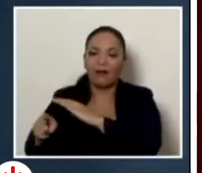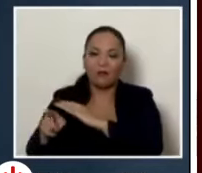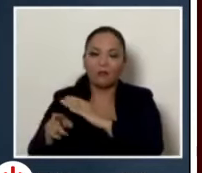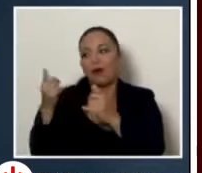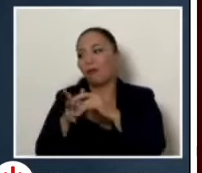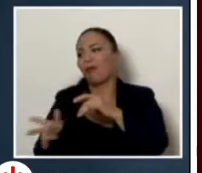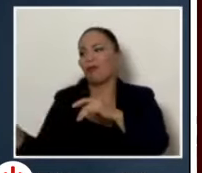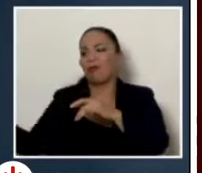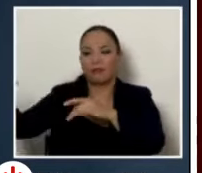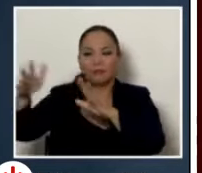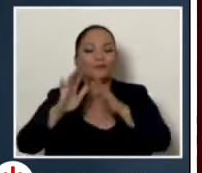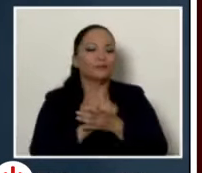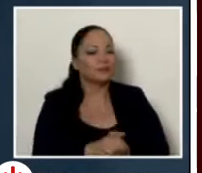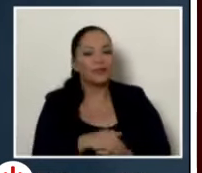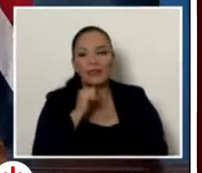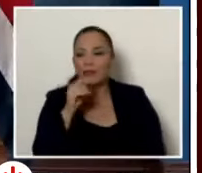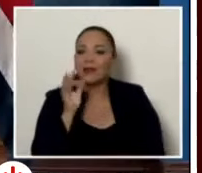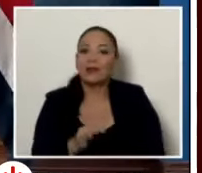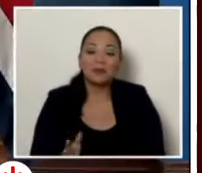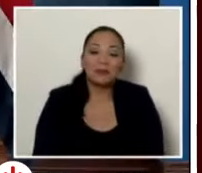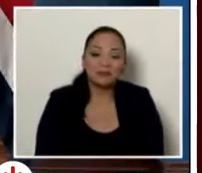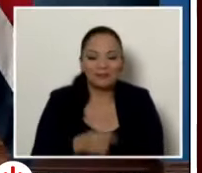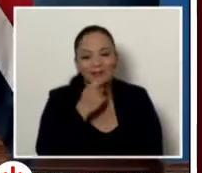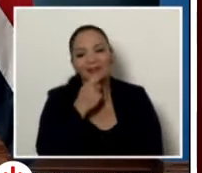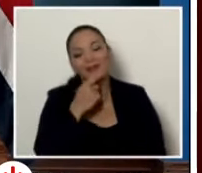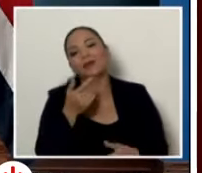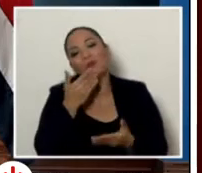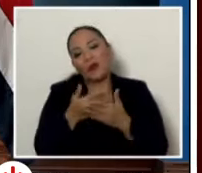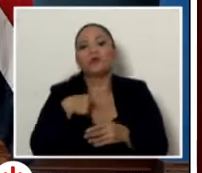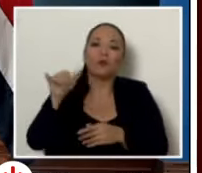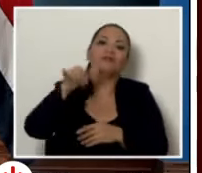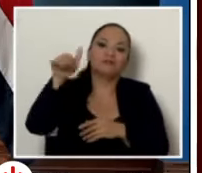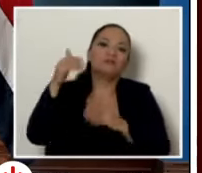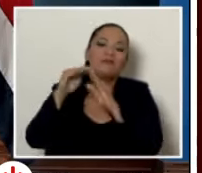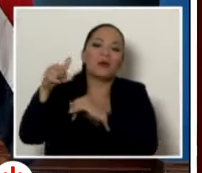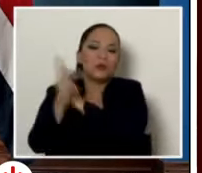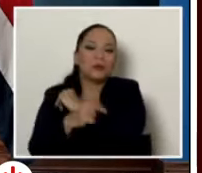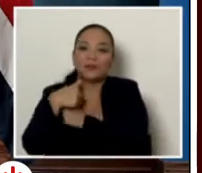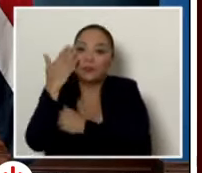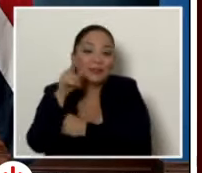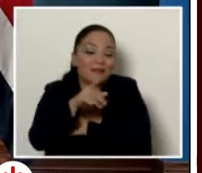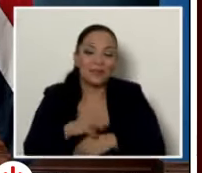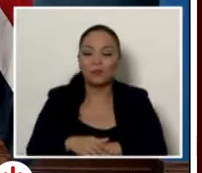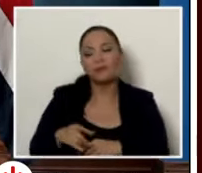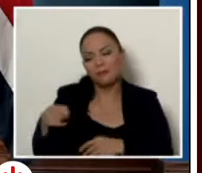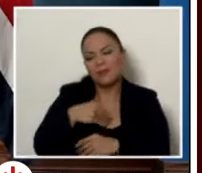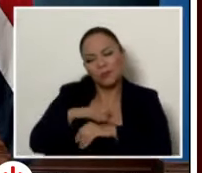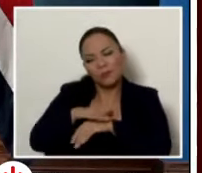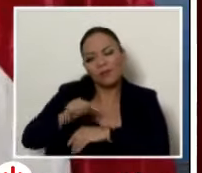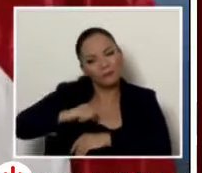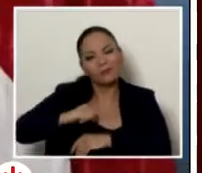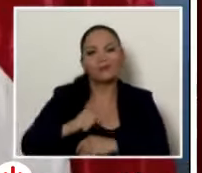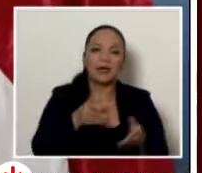gigantesca increíble bueno yo estoy afuera muchos años pero eso no me lo sabía póngale ganas ministro a las dos a la